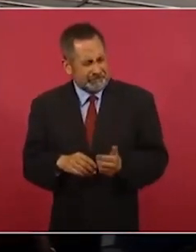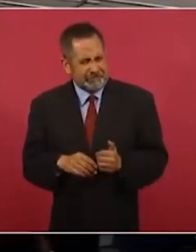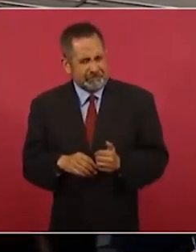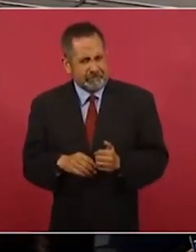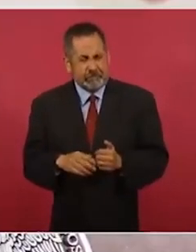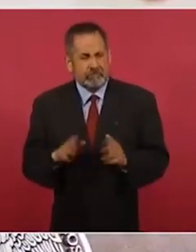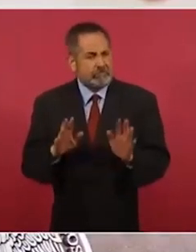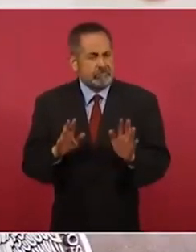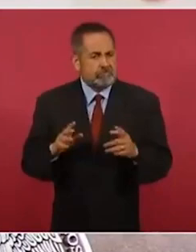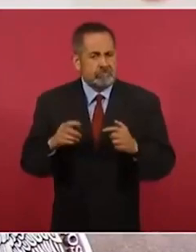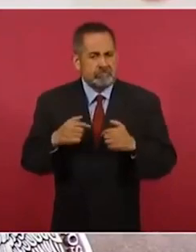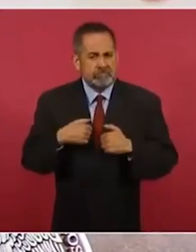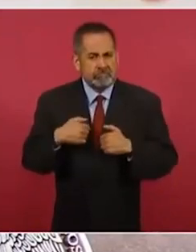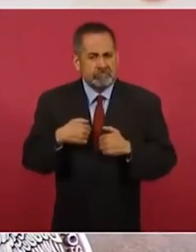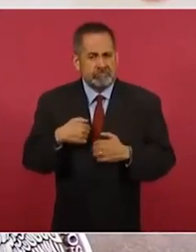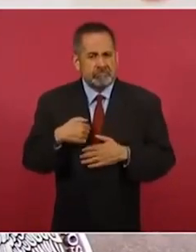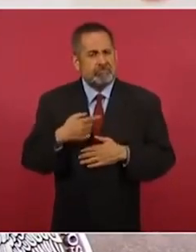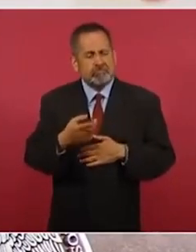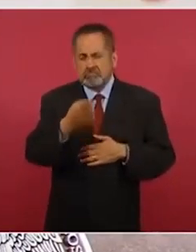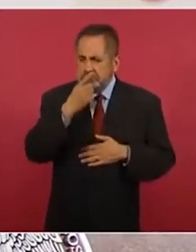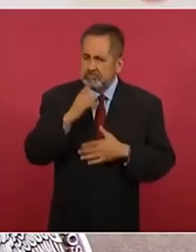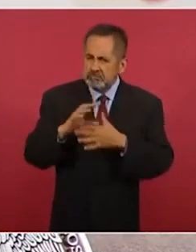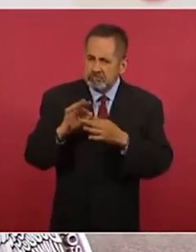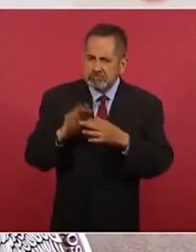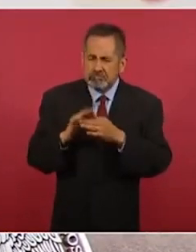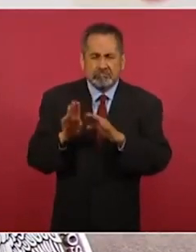aunque ya me habían hablado